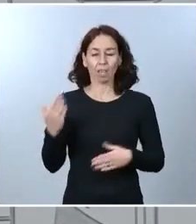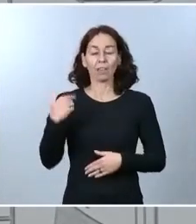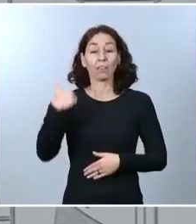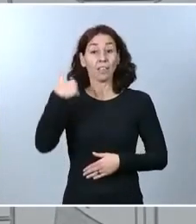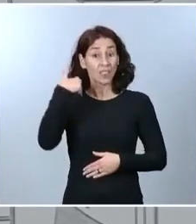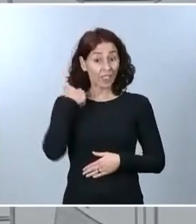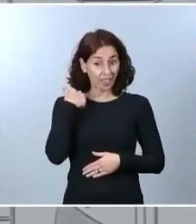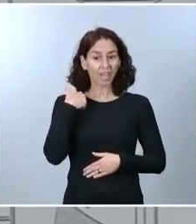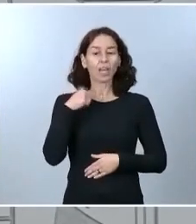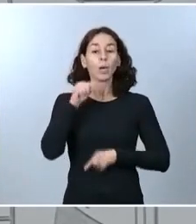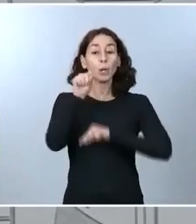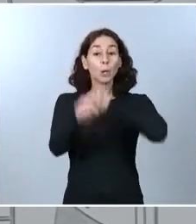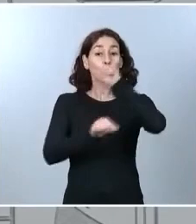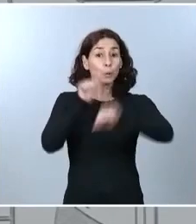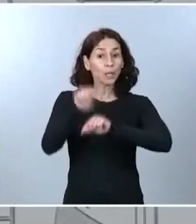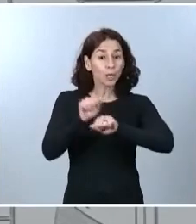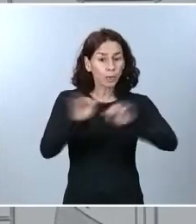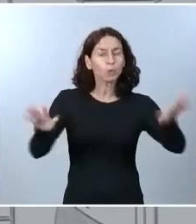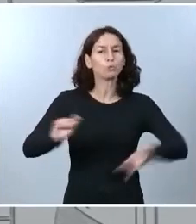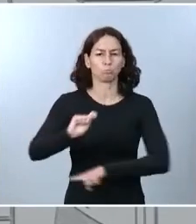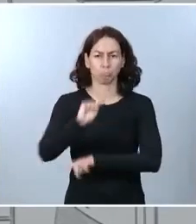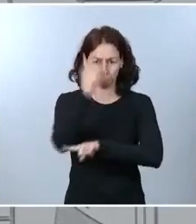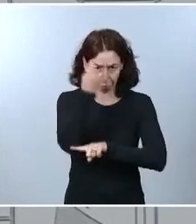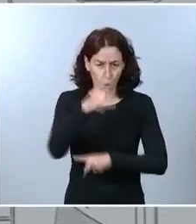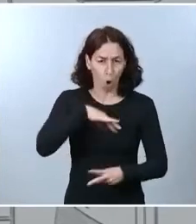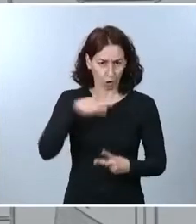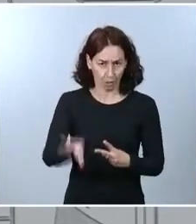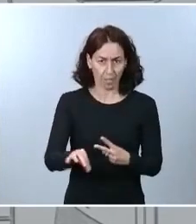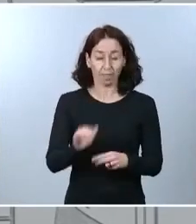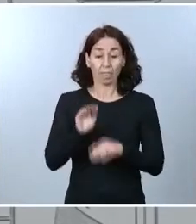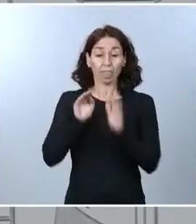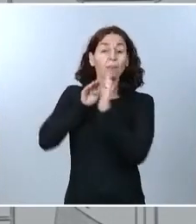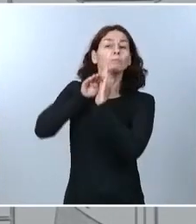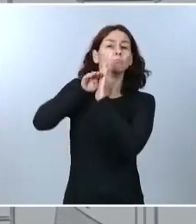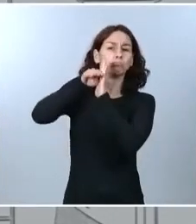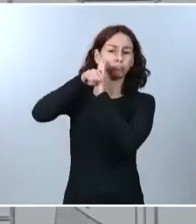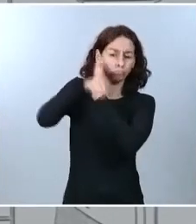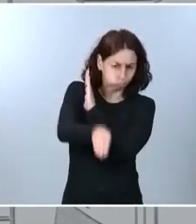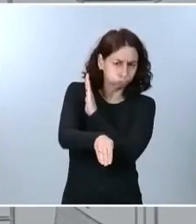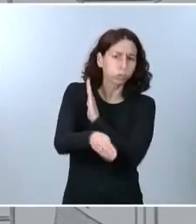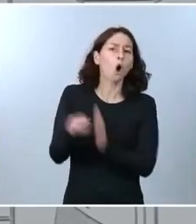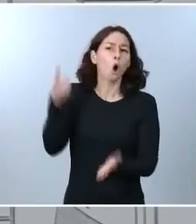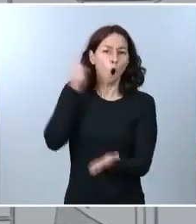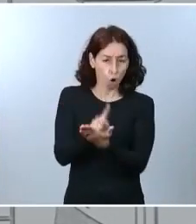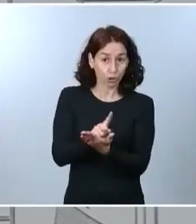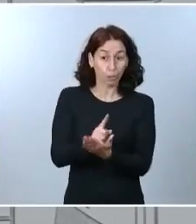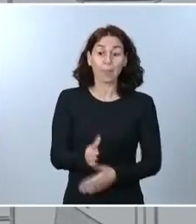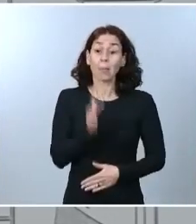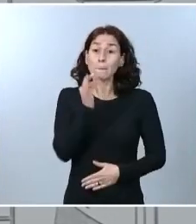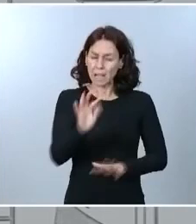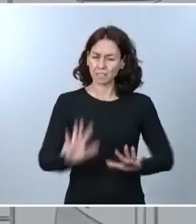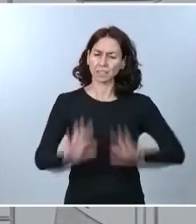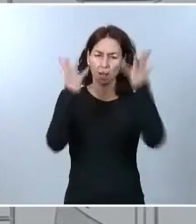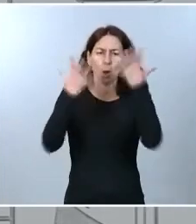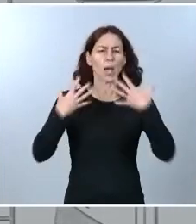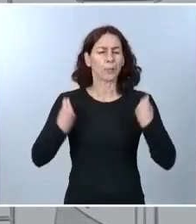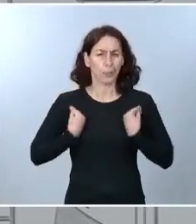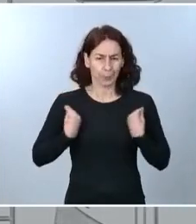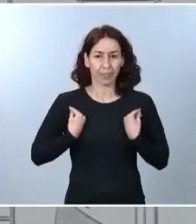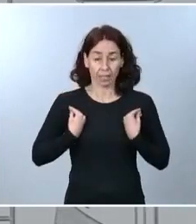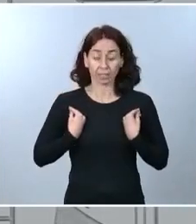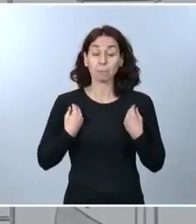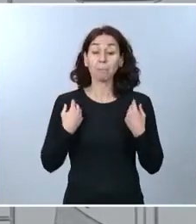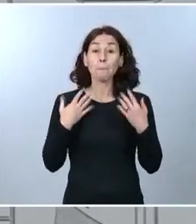a volver a garantizar la salud pública en nuestro país y a salvar muchas vidas. Necesitamos este instrumento constitucional,